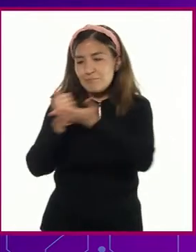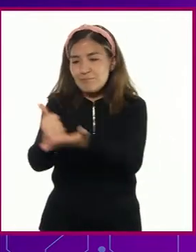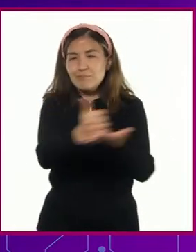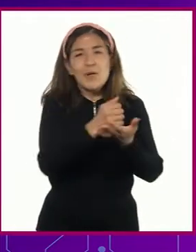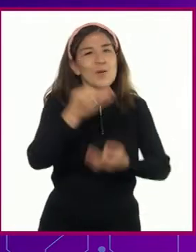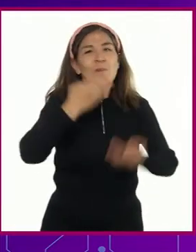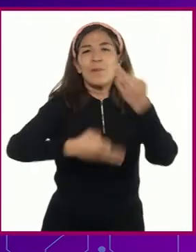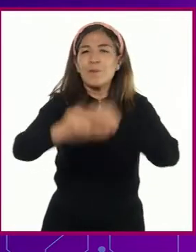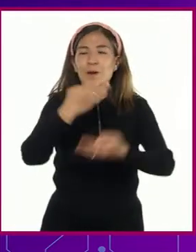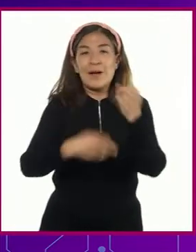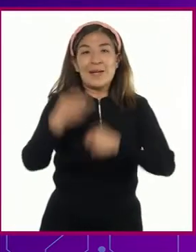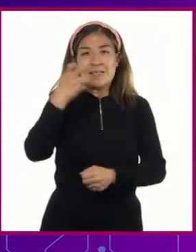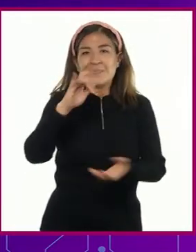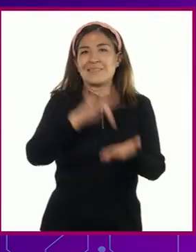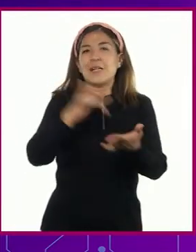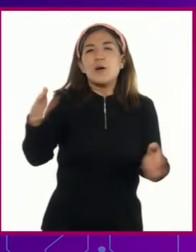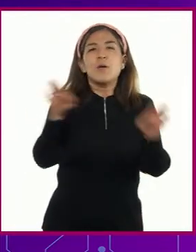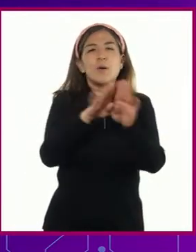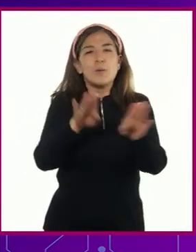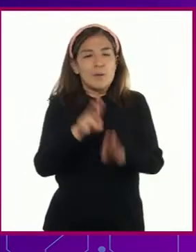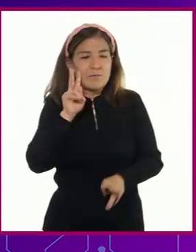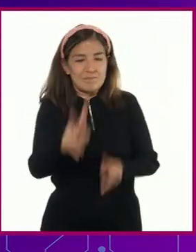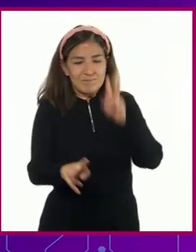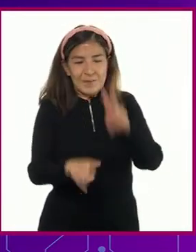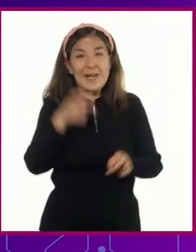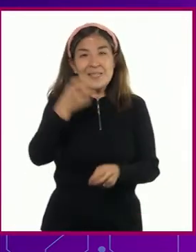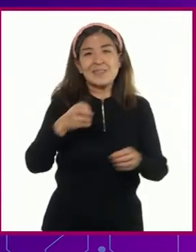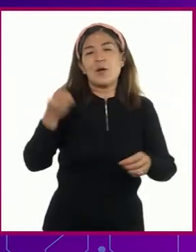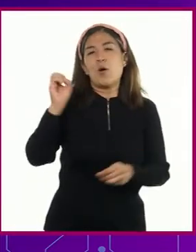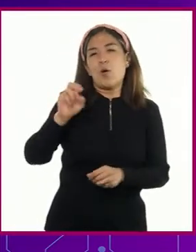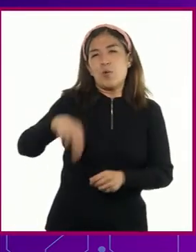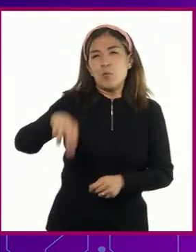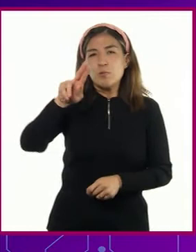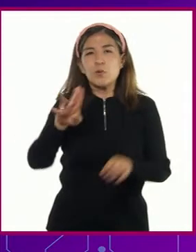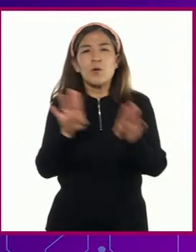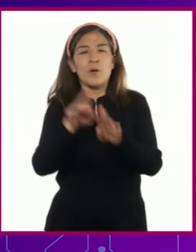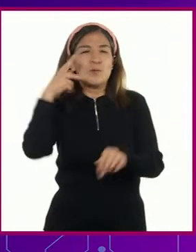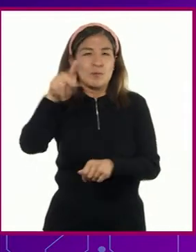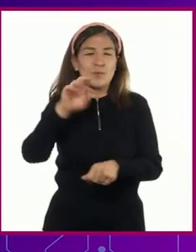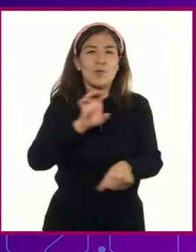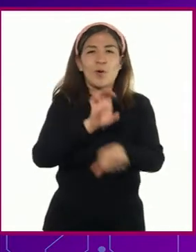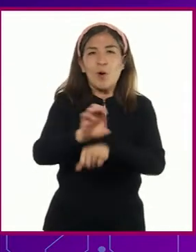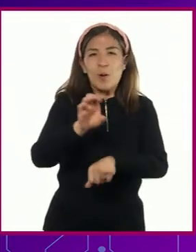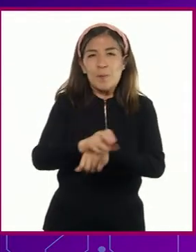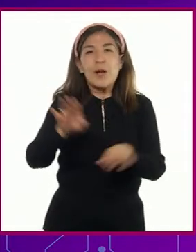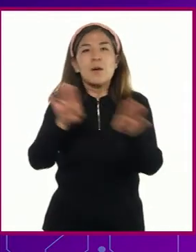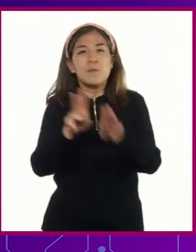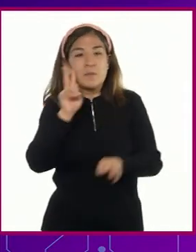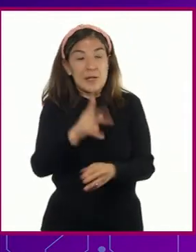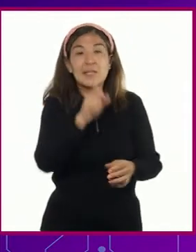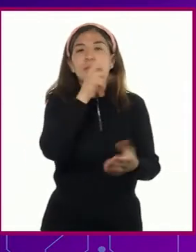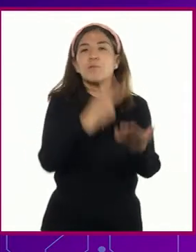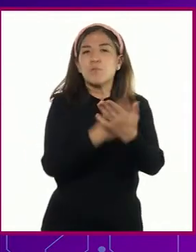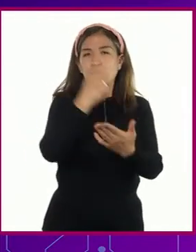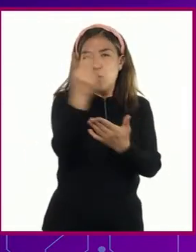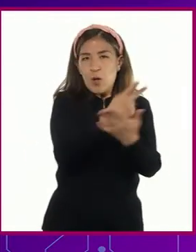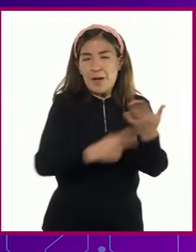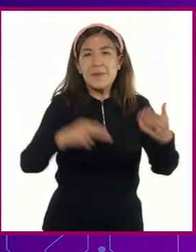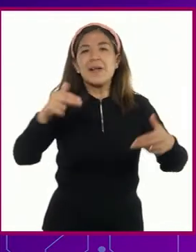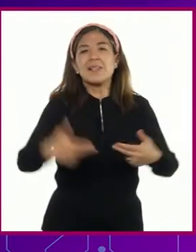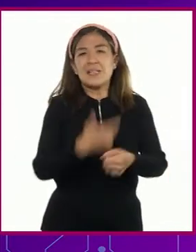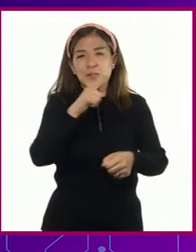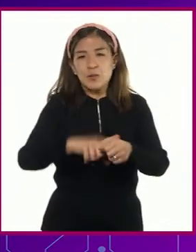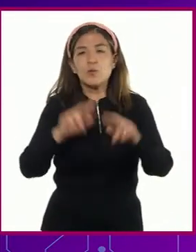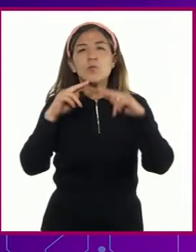Gracias a la misión de verificación de la Organización de las Naciones Unidas en Colombia, al Programa de las Naciones Unidas para el